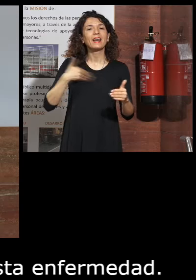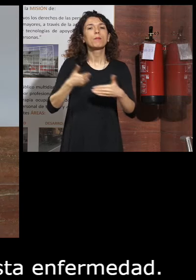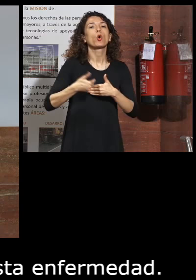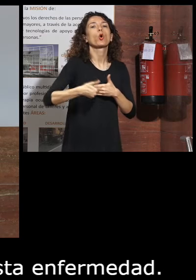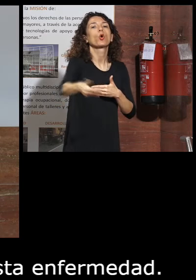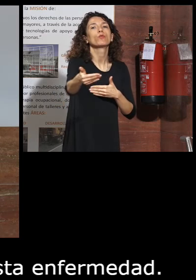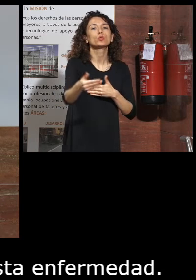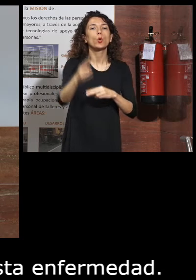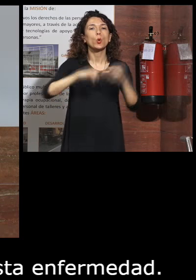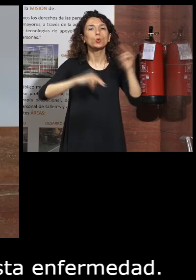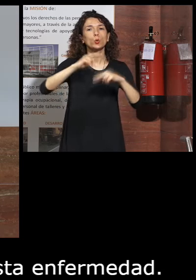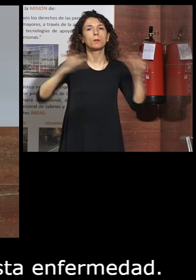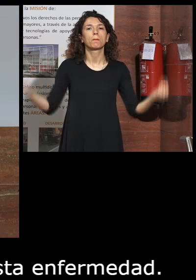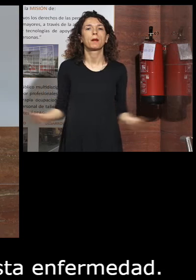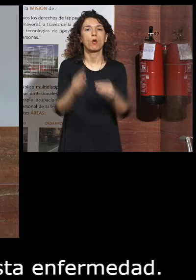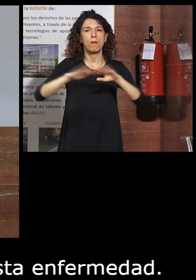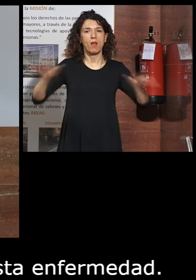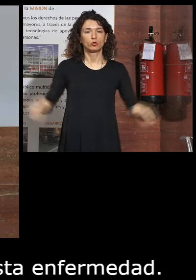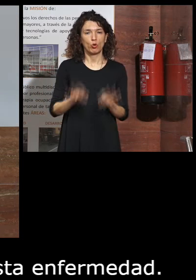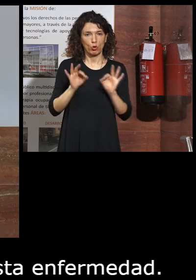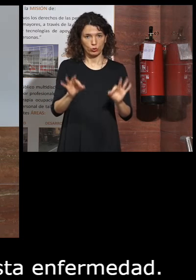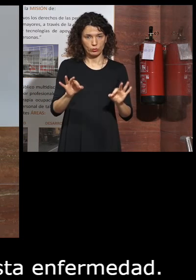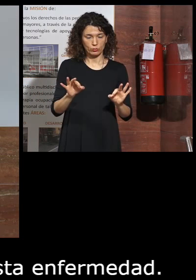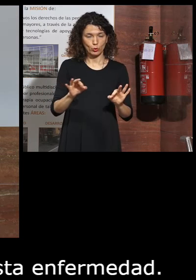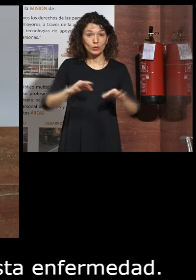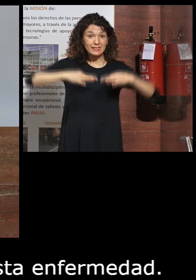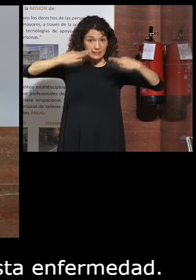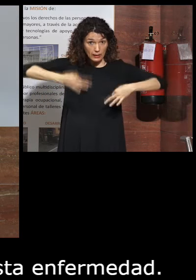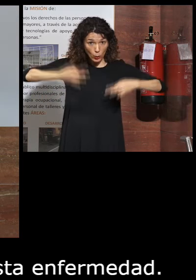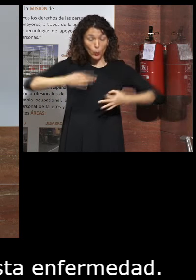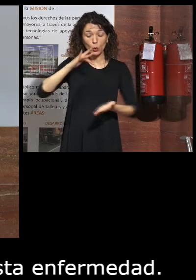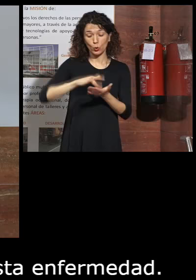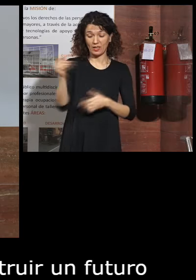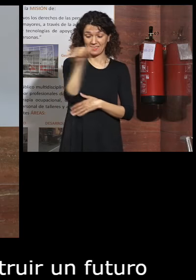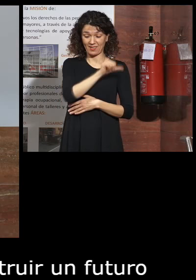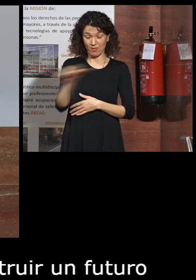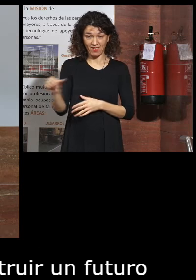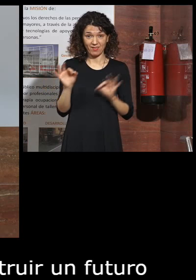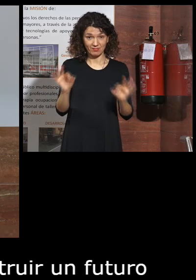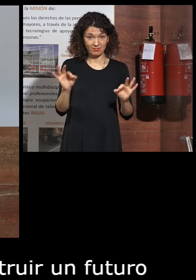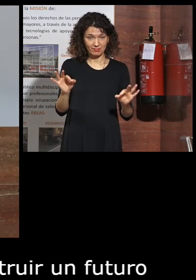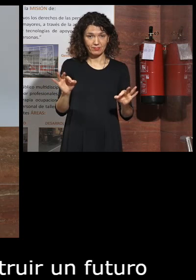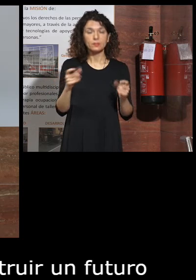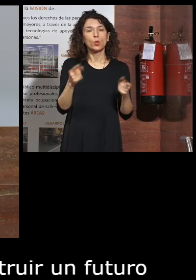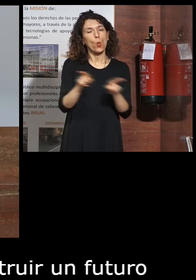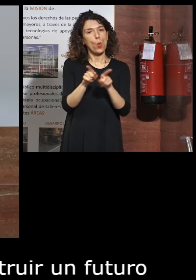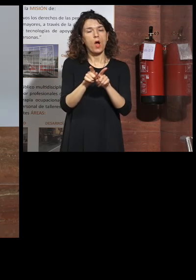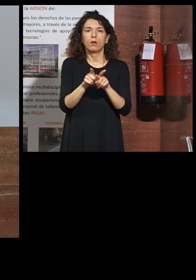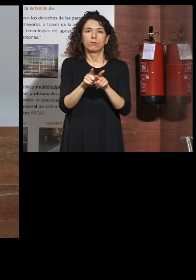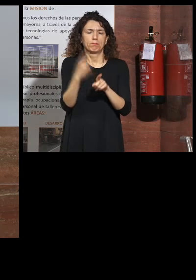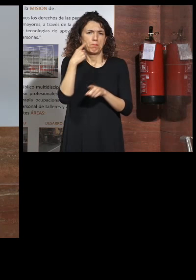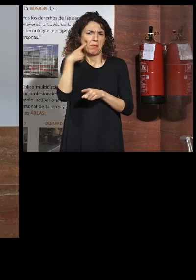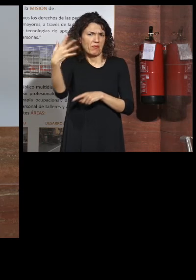mejor para todos. Estoy seguro de que el evento de esta semana será un gran éxito